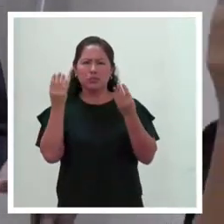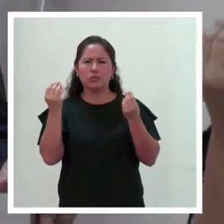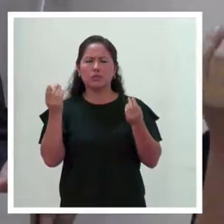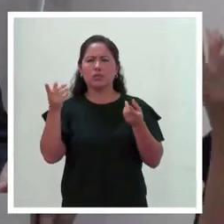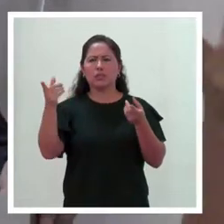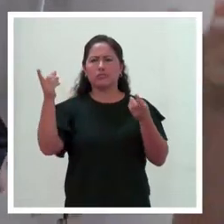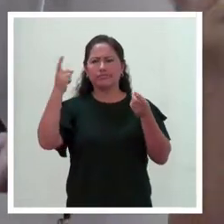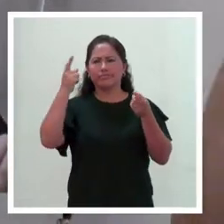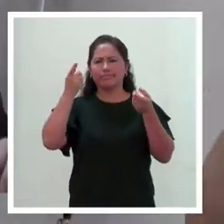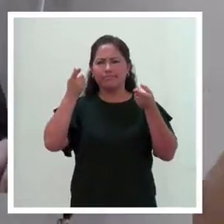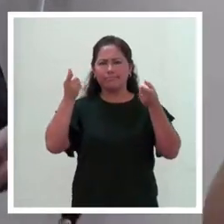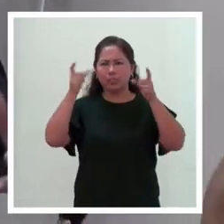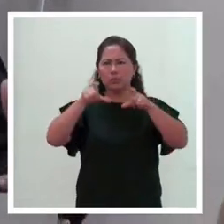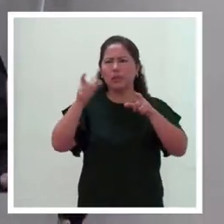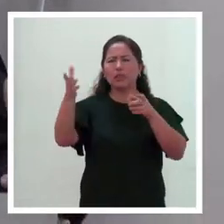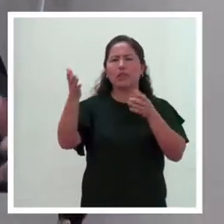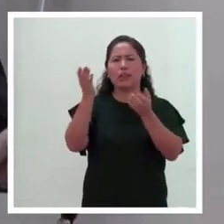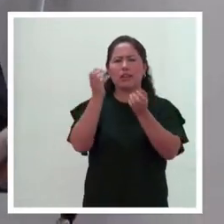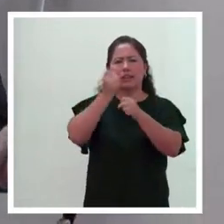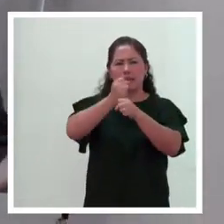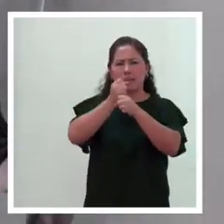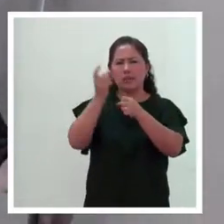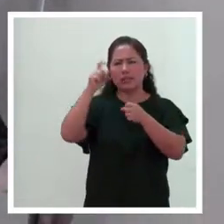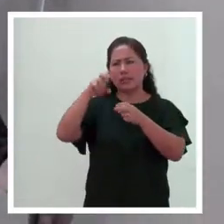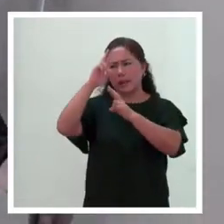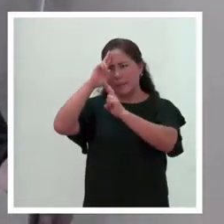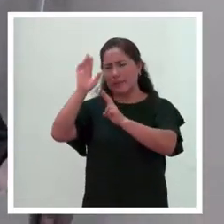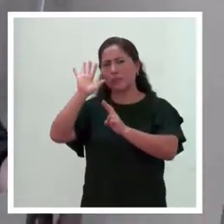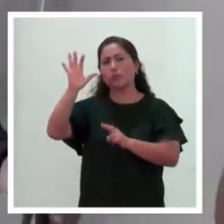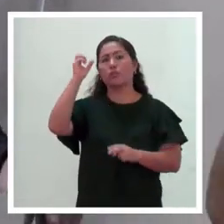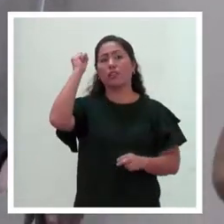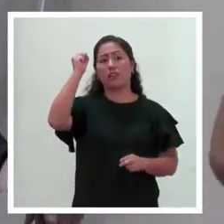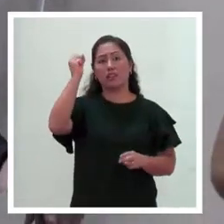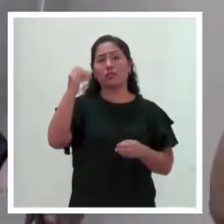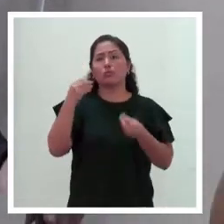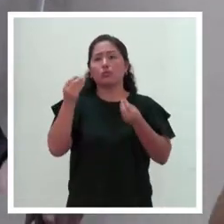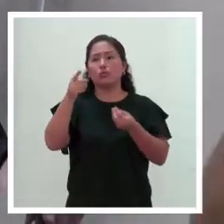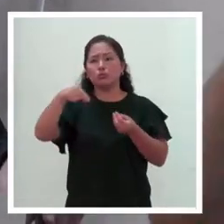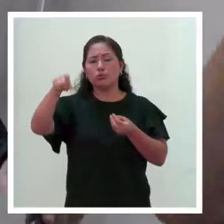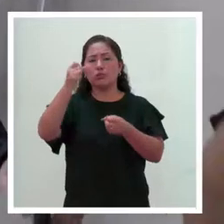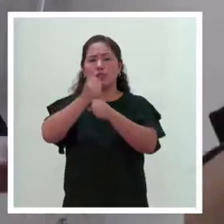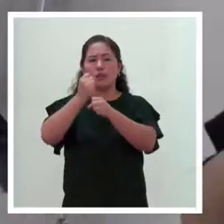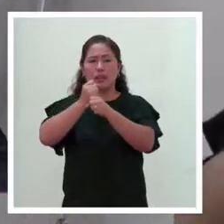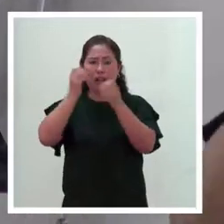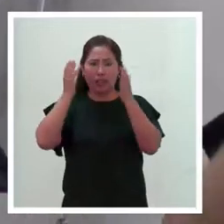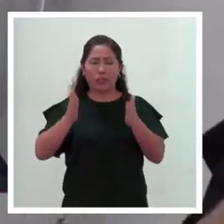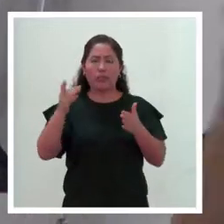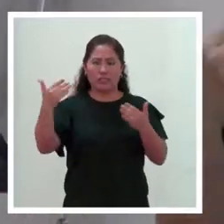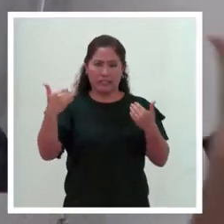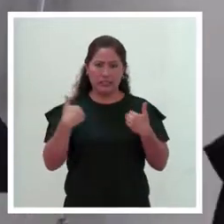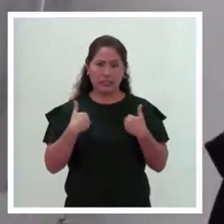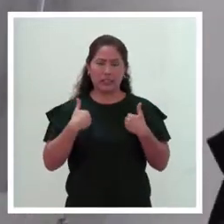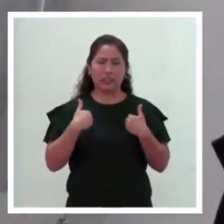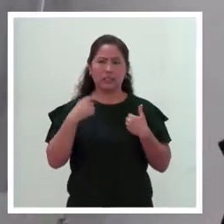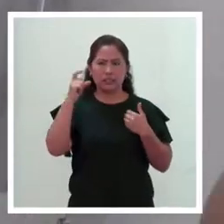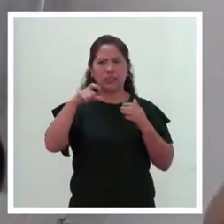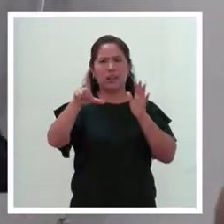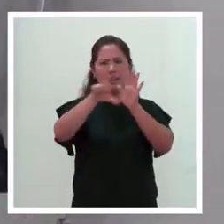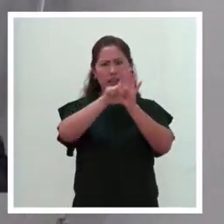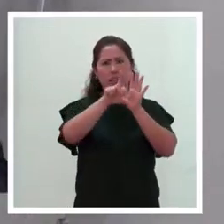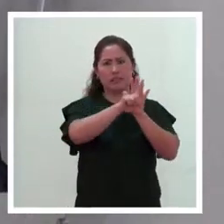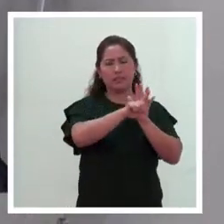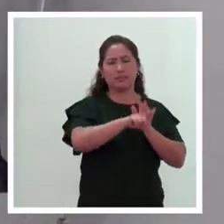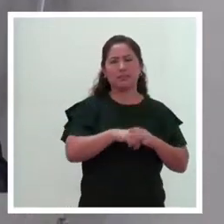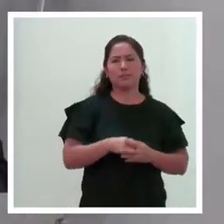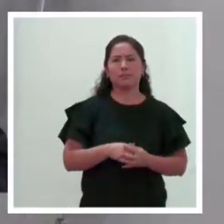cuidarlas, sino hacer respetar sus derechos como trabajadoras también, que los tienen y tienen que ser tomados en cuenta.